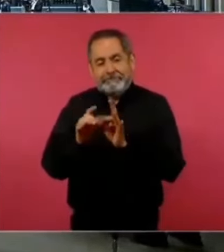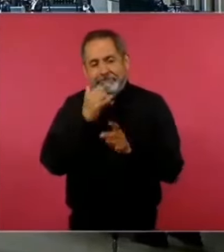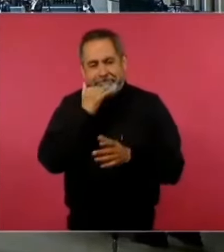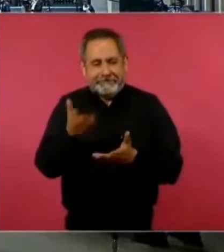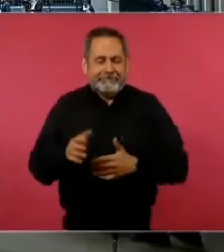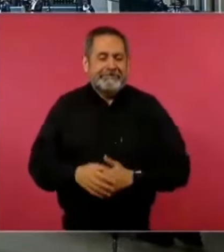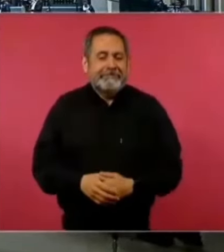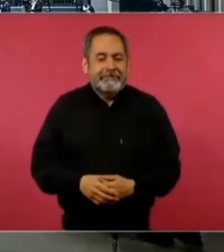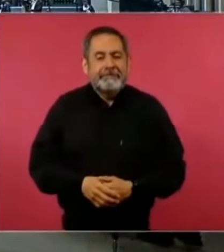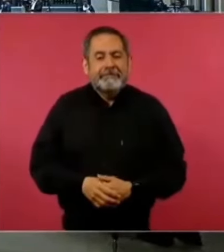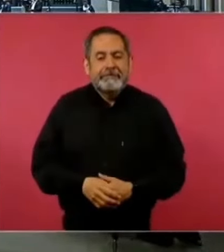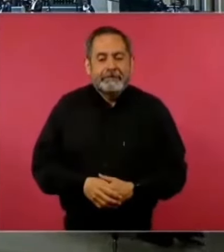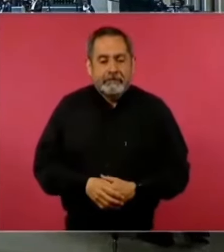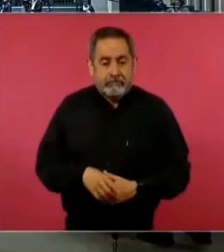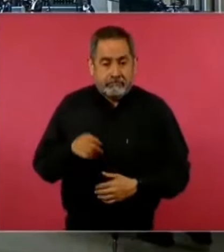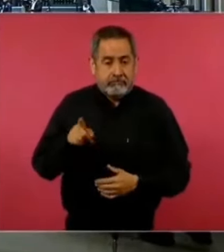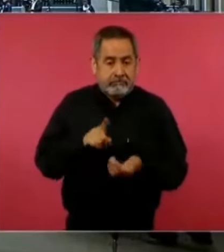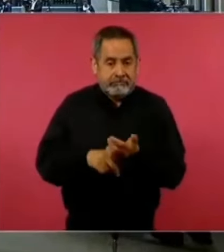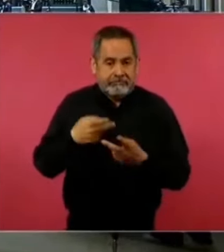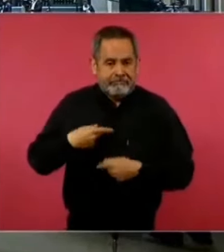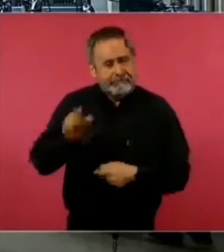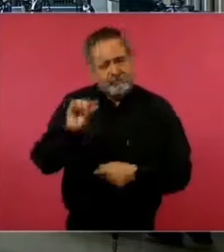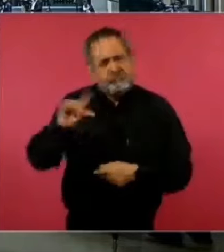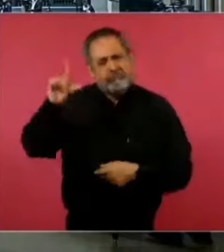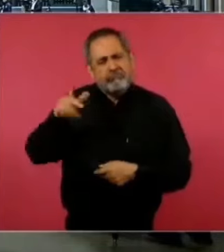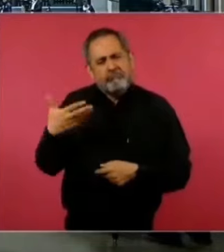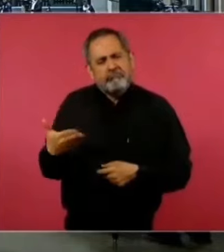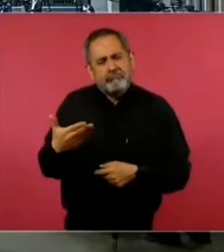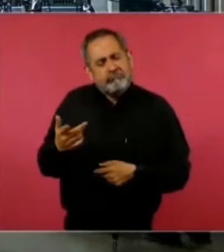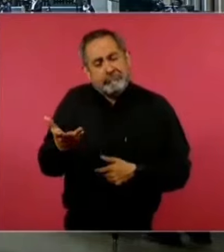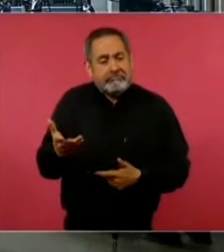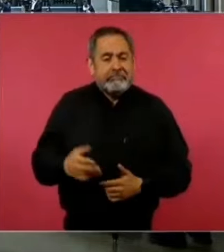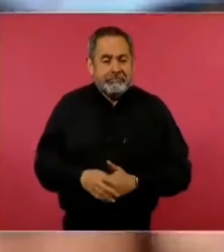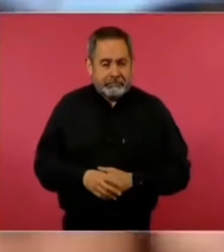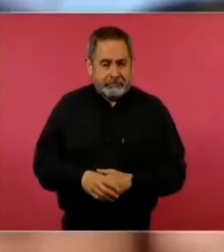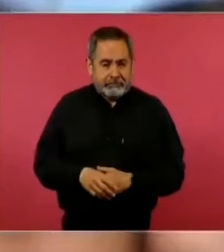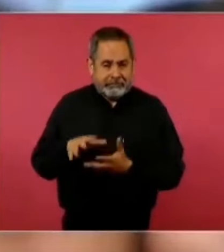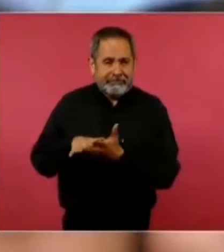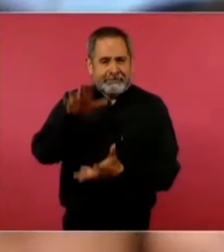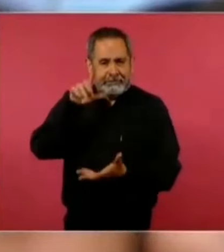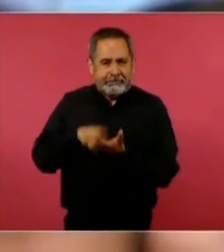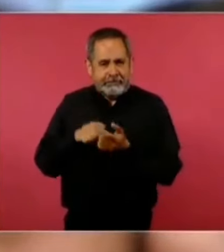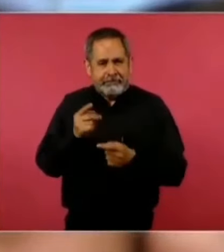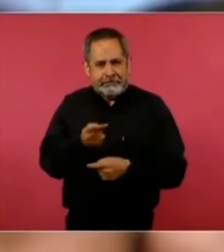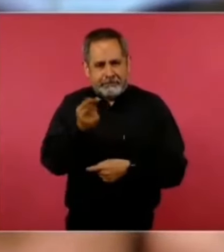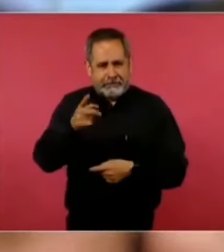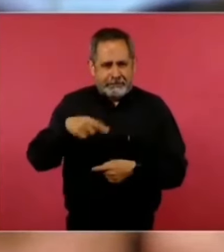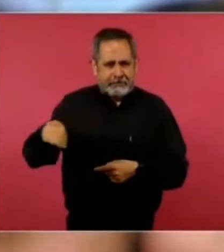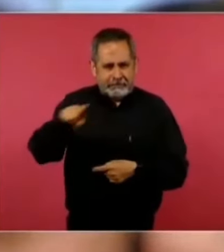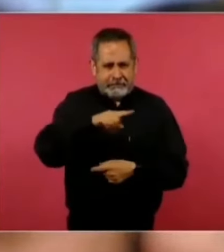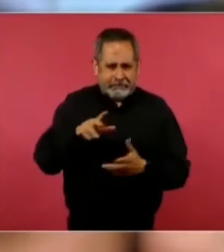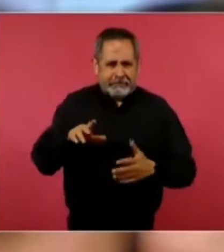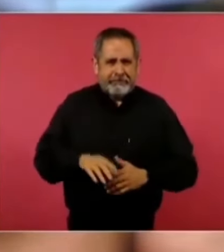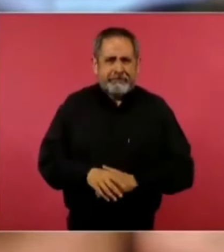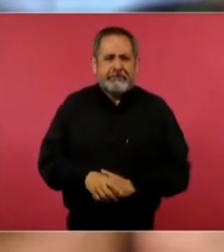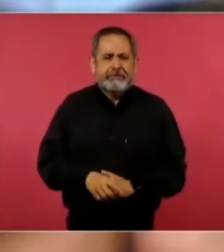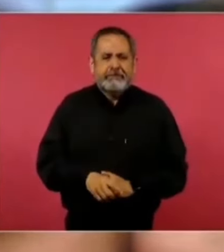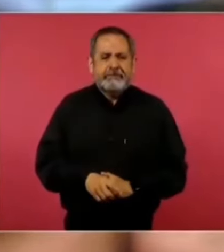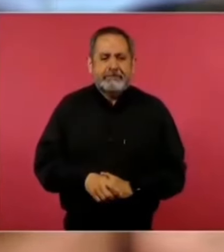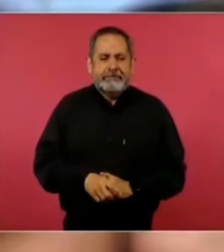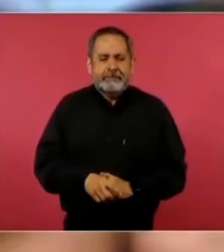pero eres una profesional y la mayoría es una confidentia, ¿19 zwaramente?